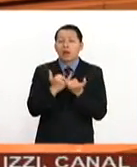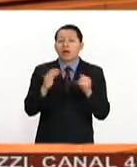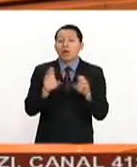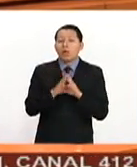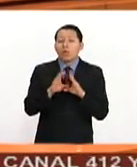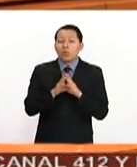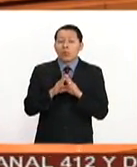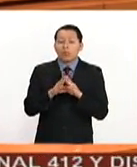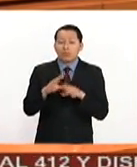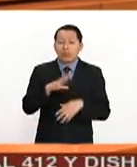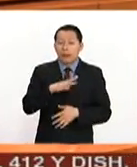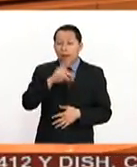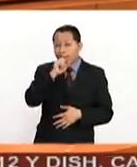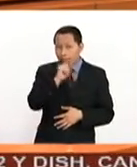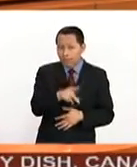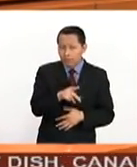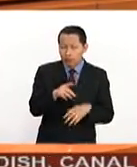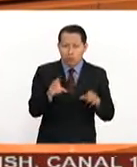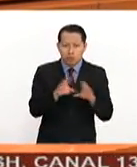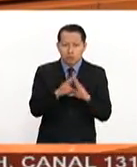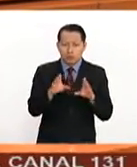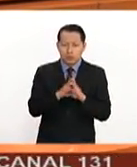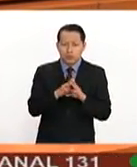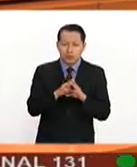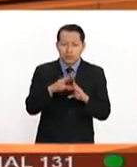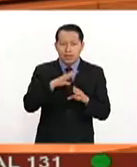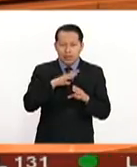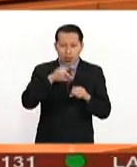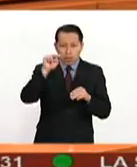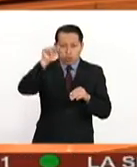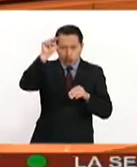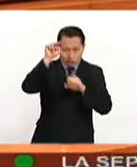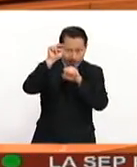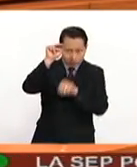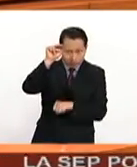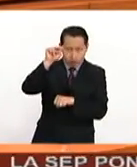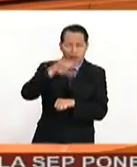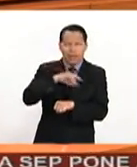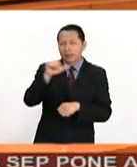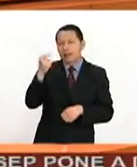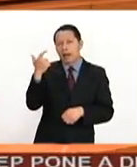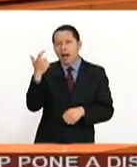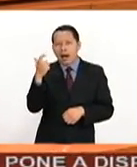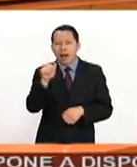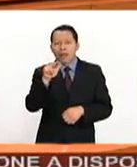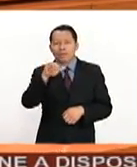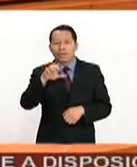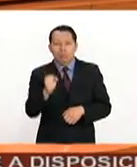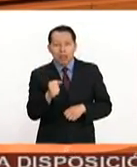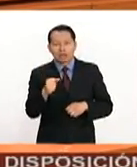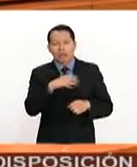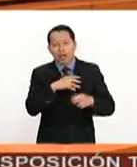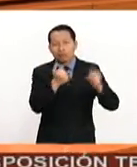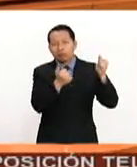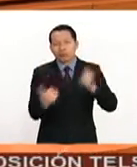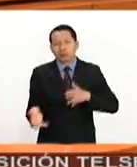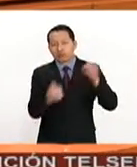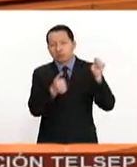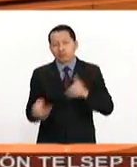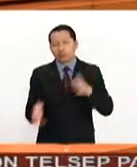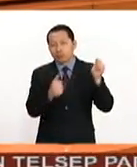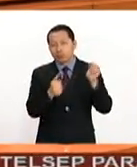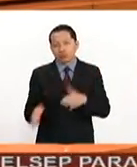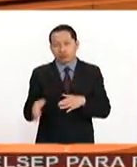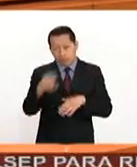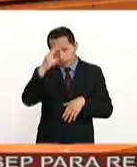el flujo ilegal de norte a sur de armas que llegan a manos de las organizaciones criminales en México